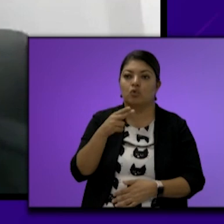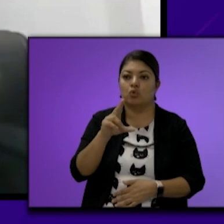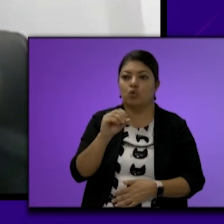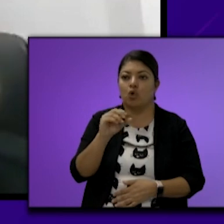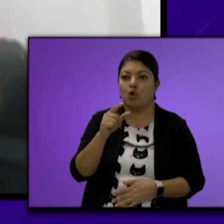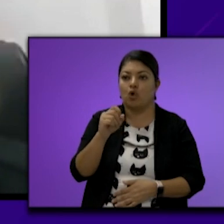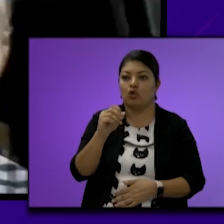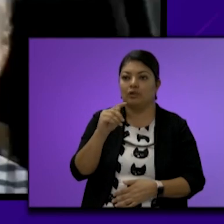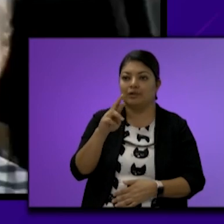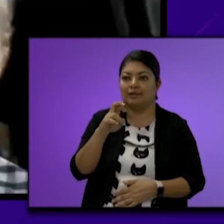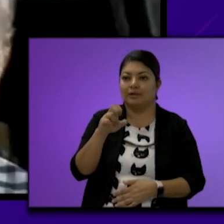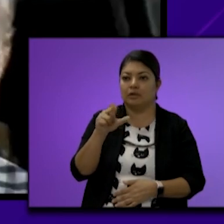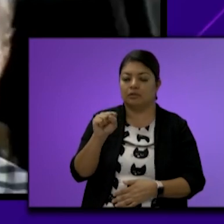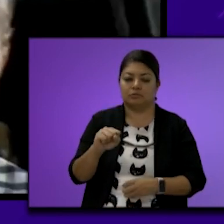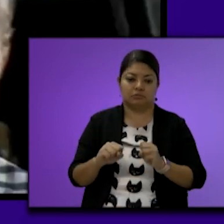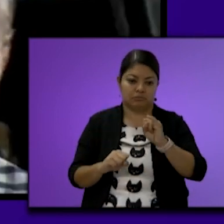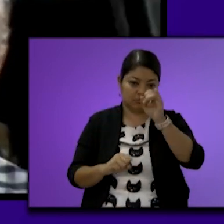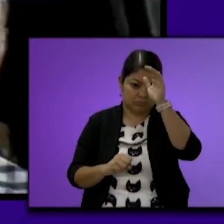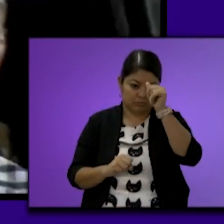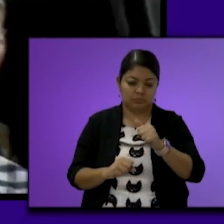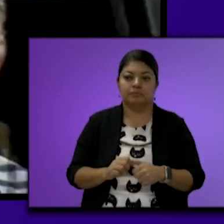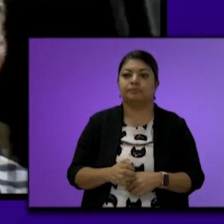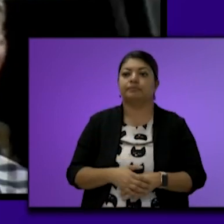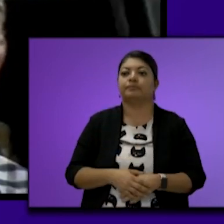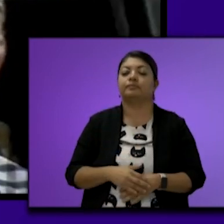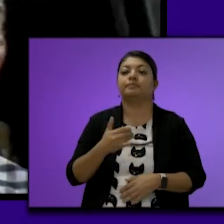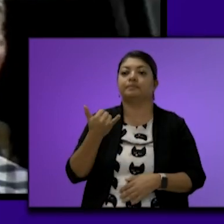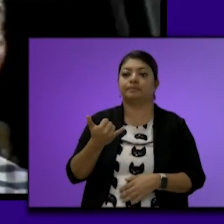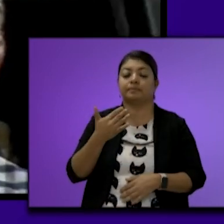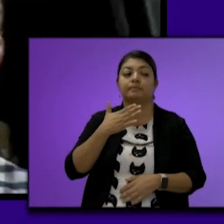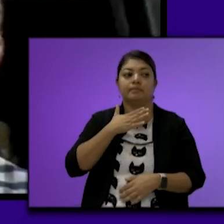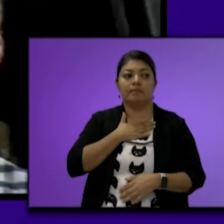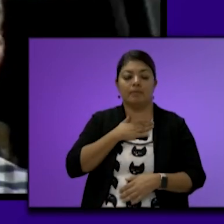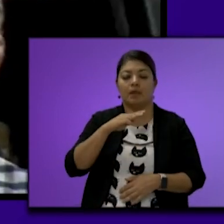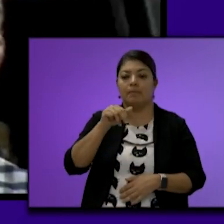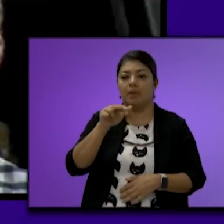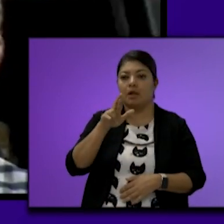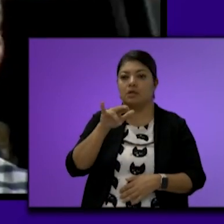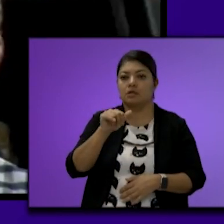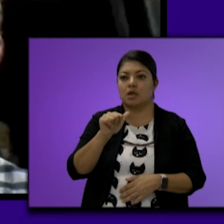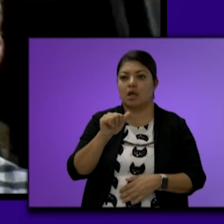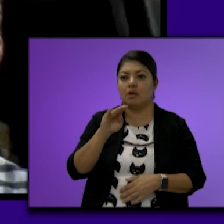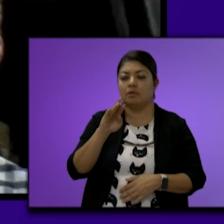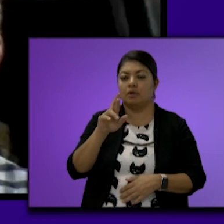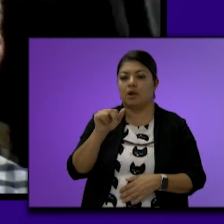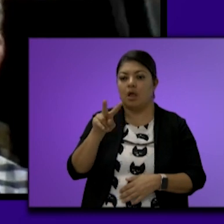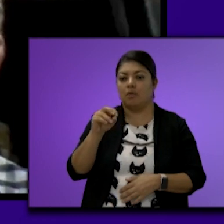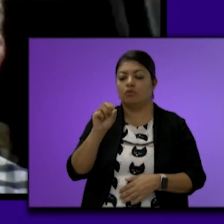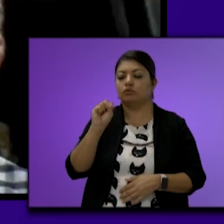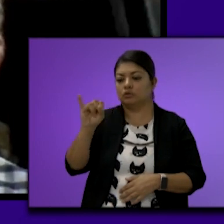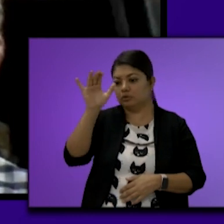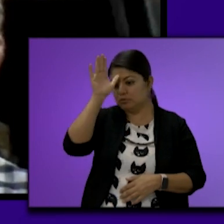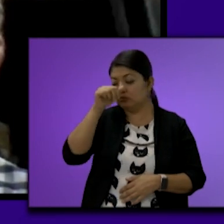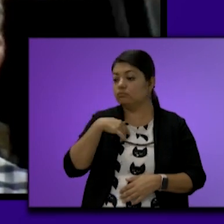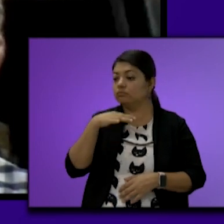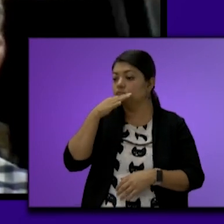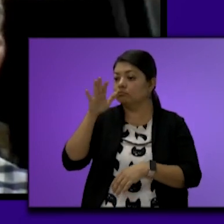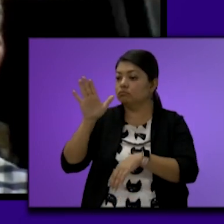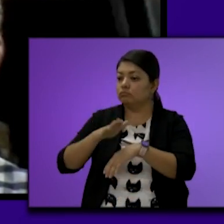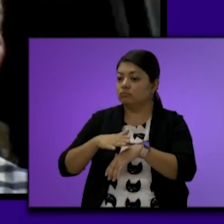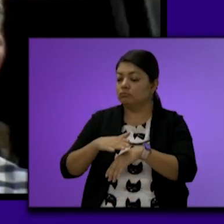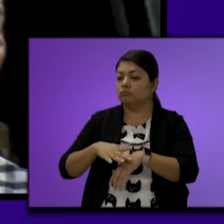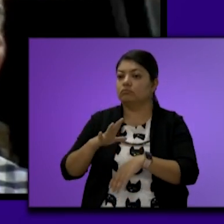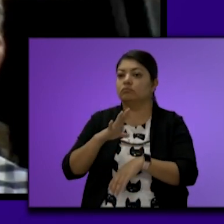A favor Y la del uso de la voz María Álvaro Camacho A favor Informando que tenemos